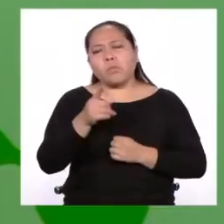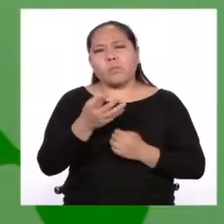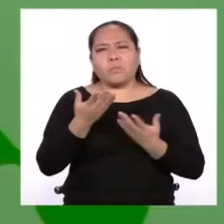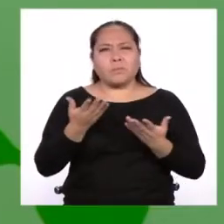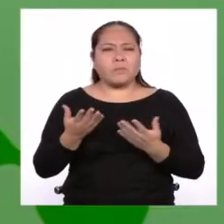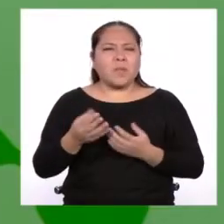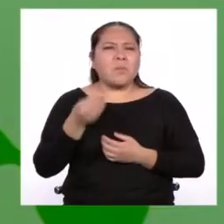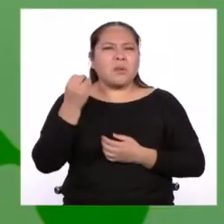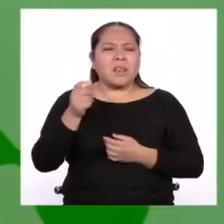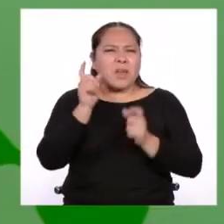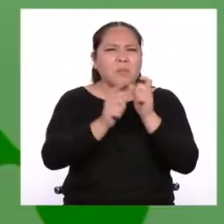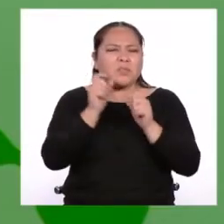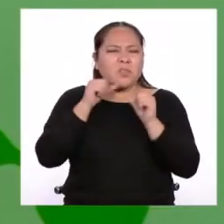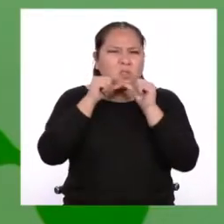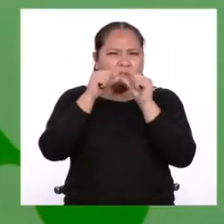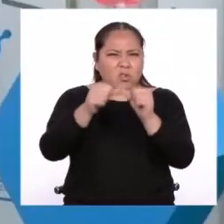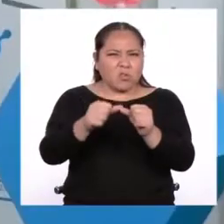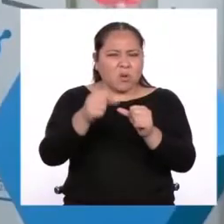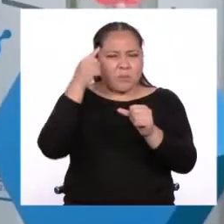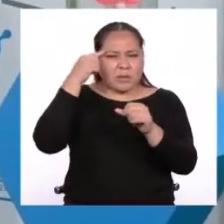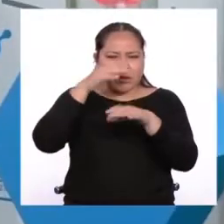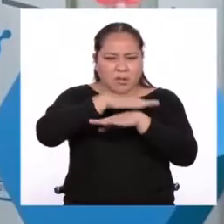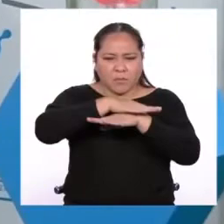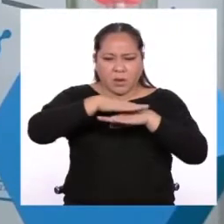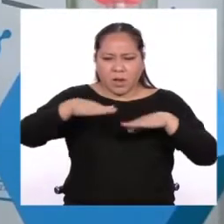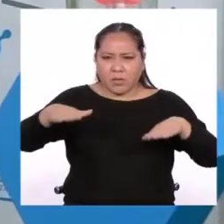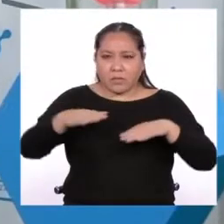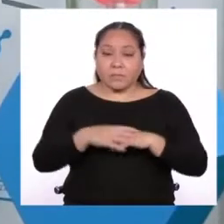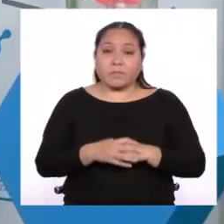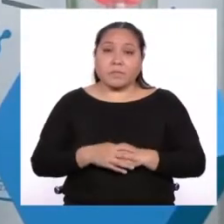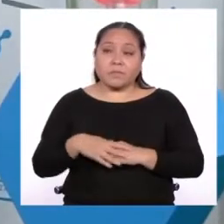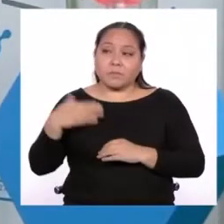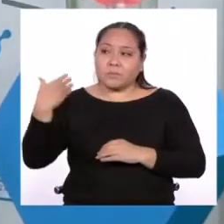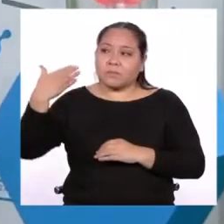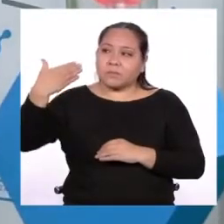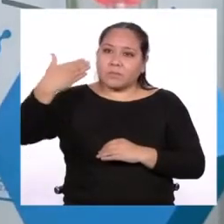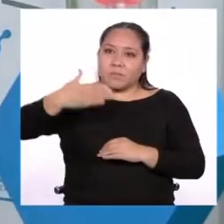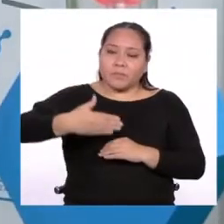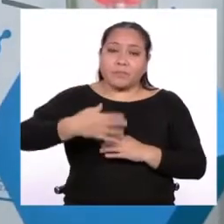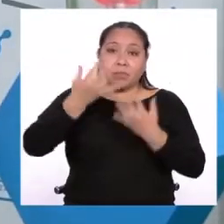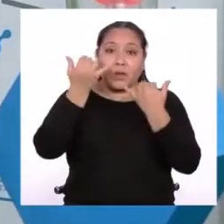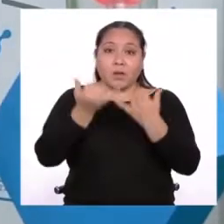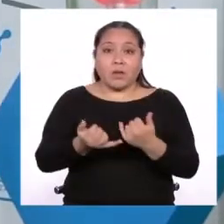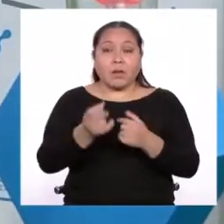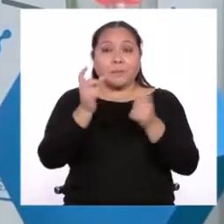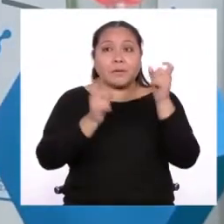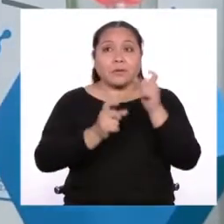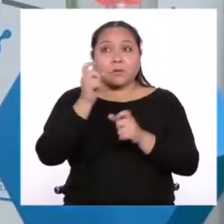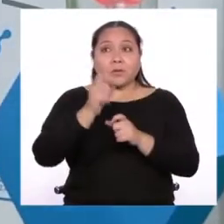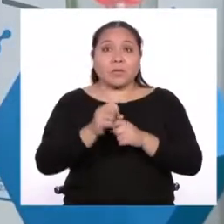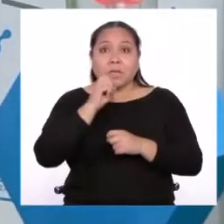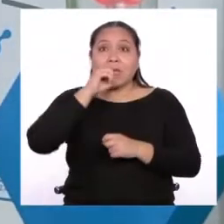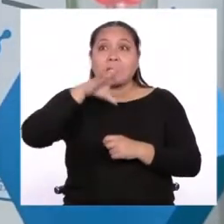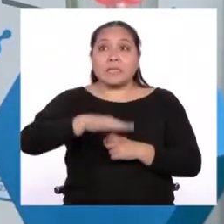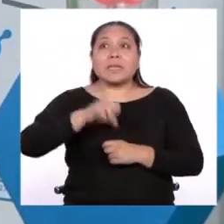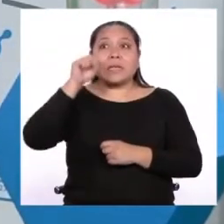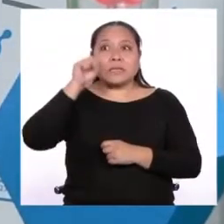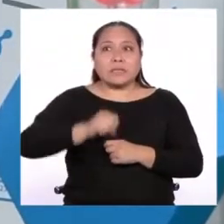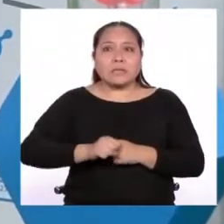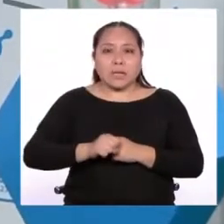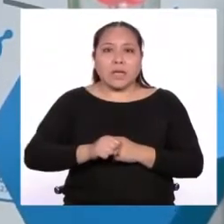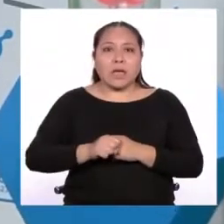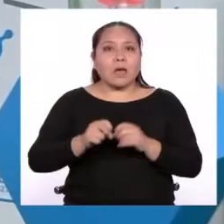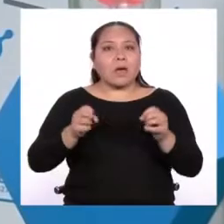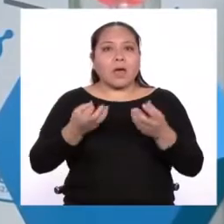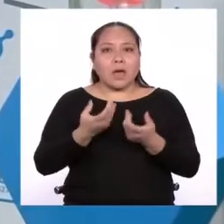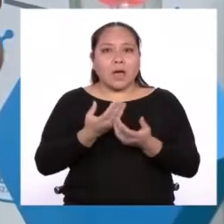¿por qué la gente seguiría pensando que la Tierra es plana? A pesar del paso del tiempo, actualmente hay gente que afirma que la Tierra es